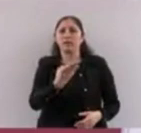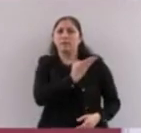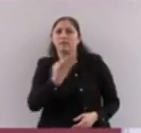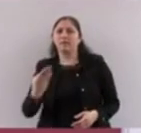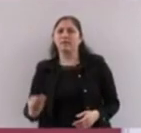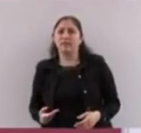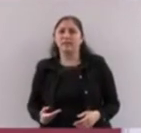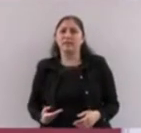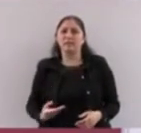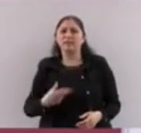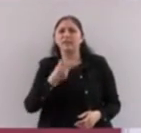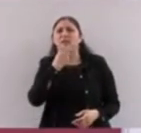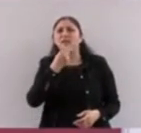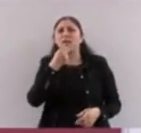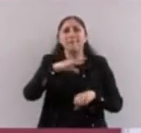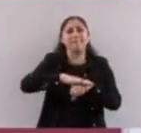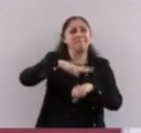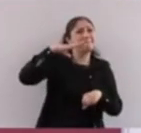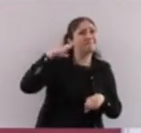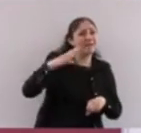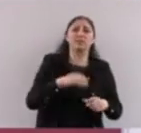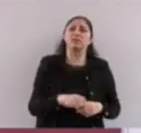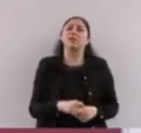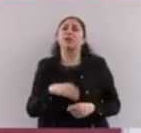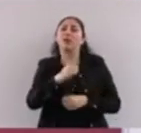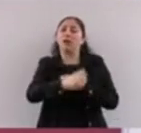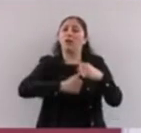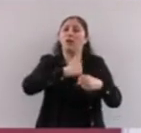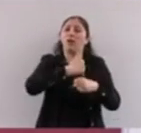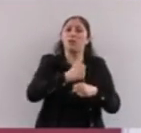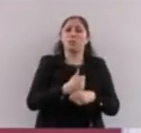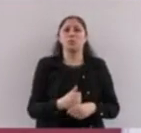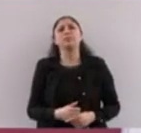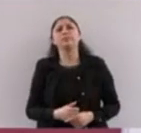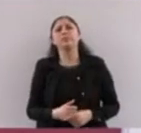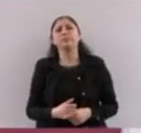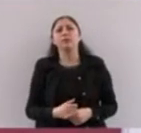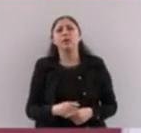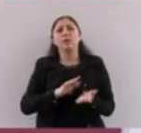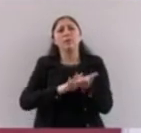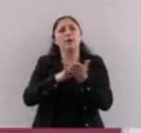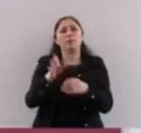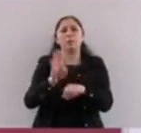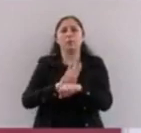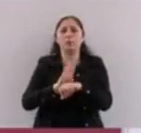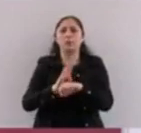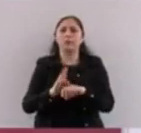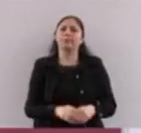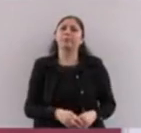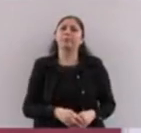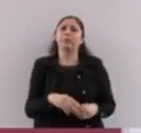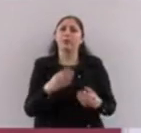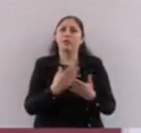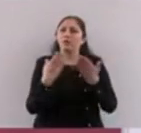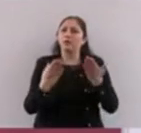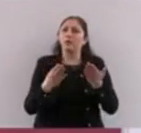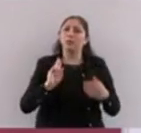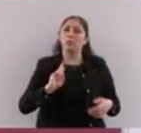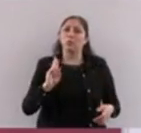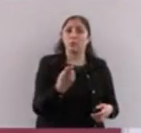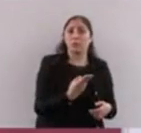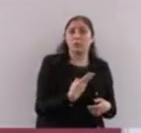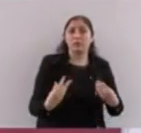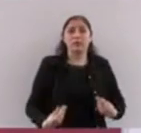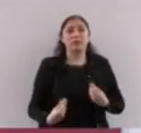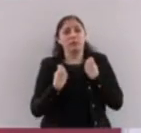20 años cuando era jefe de gobierno de la ciudad. Nosotros los que vivimos en la Ciudad de México tenemos, pues, nuestra vida